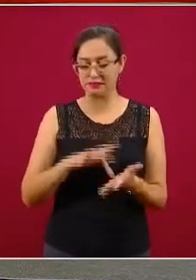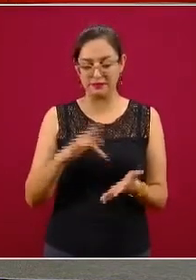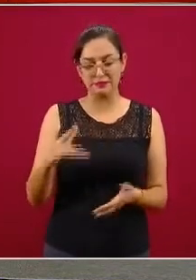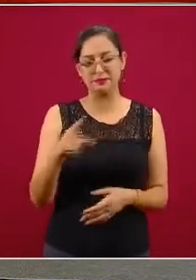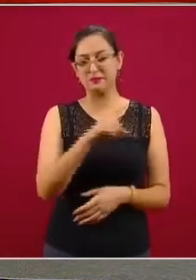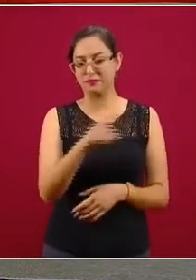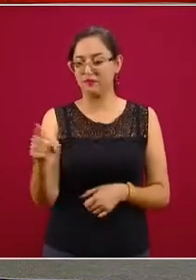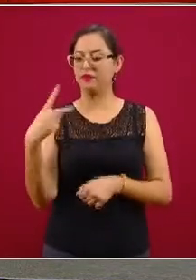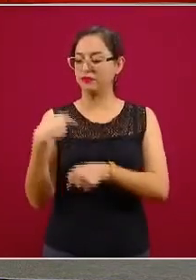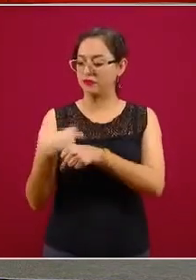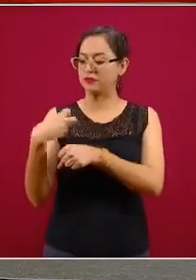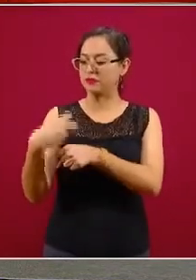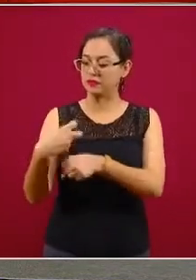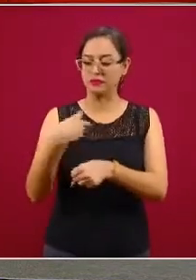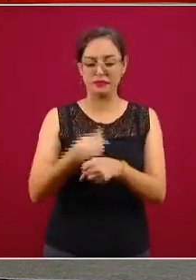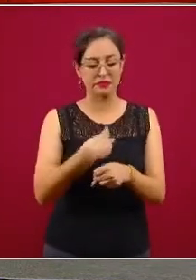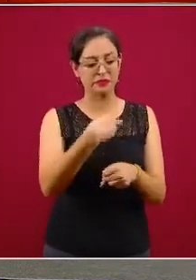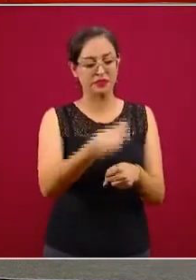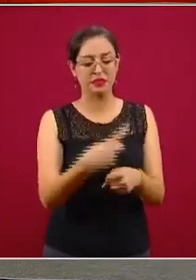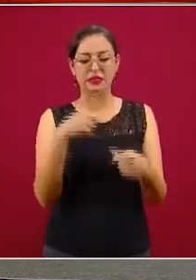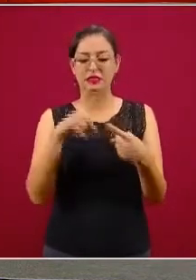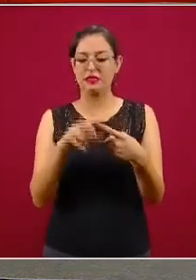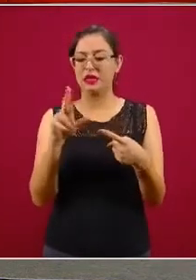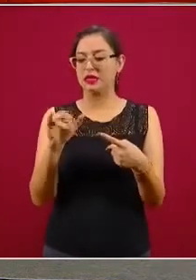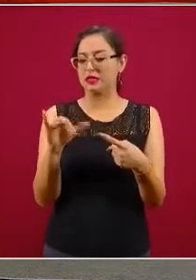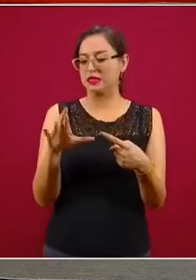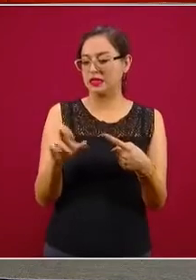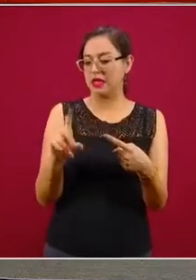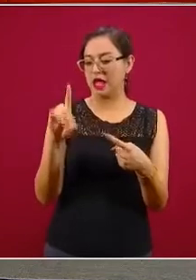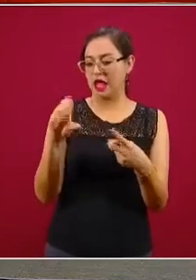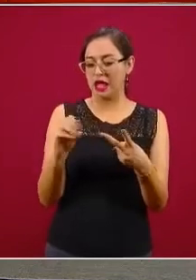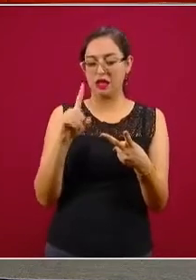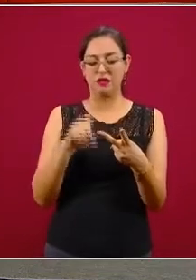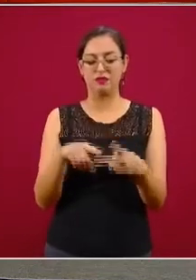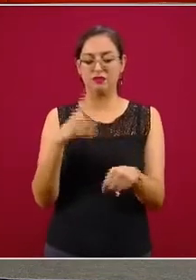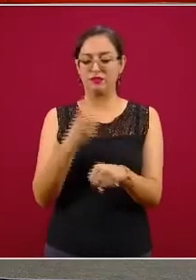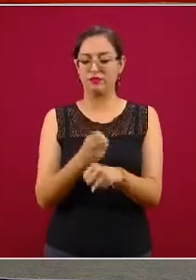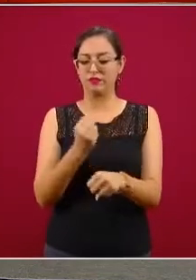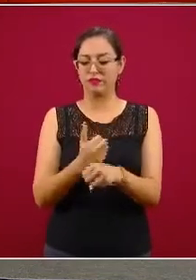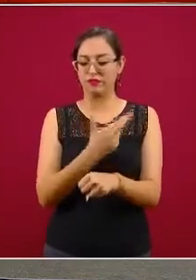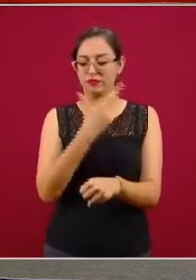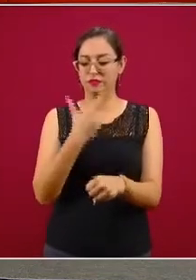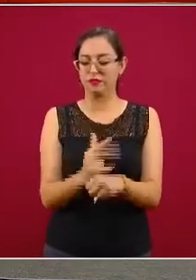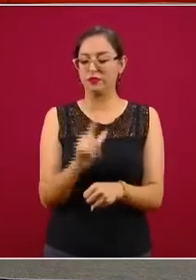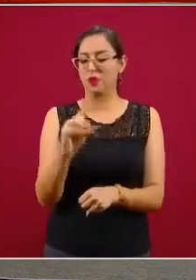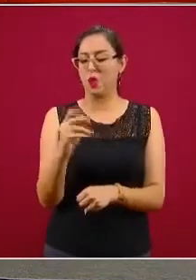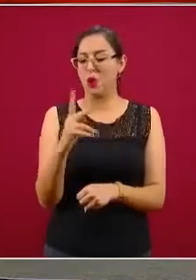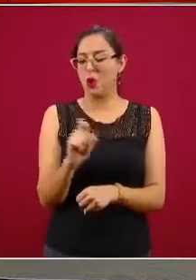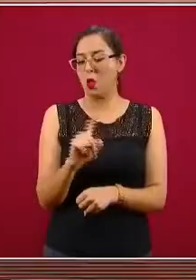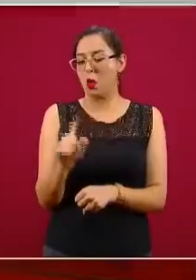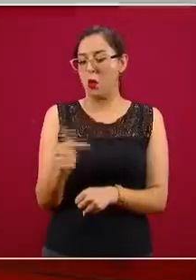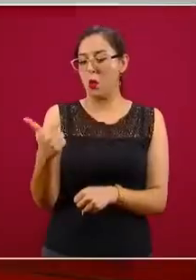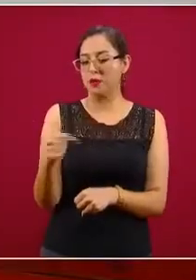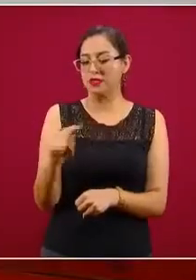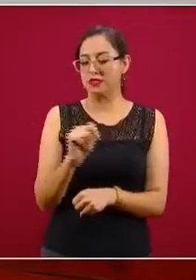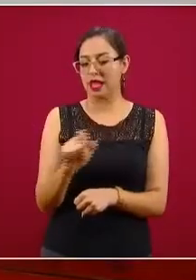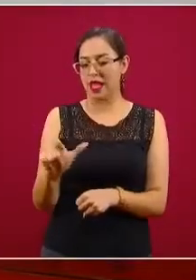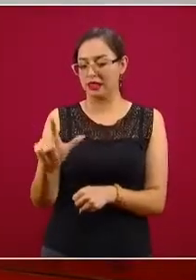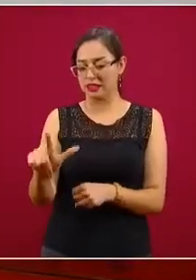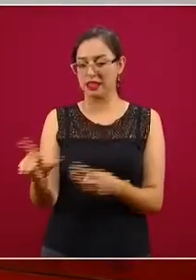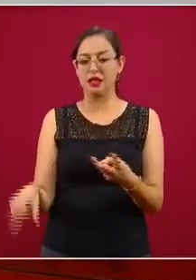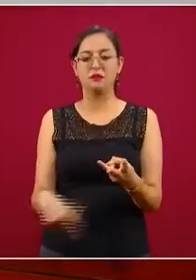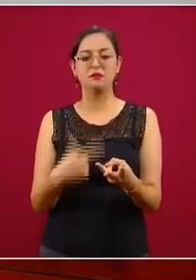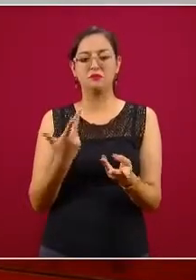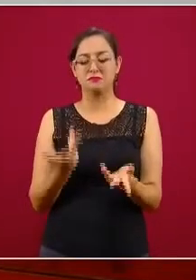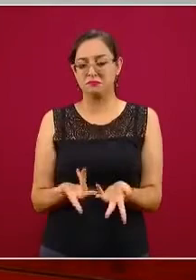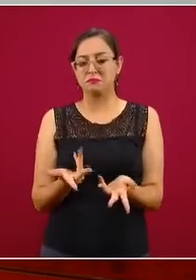Doctor Ricardo Cortés, subsecretario López-Gatell, muchísimas gracias. Es un placer para mí poder